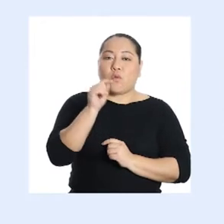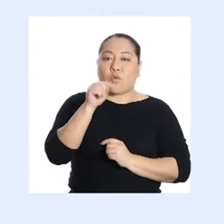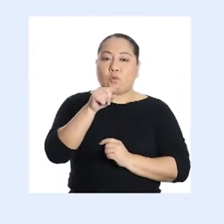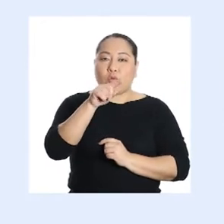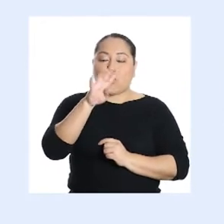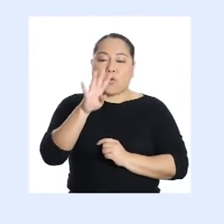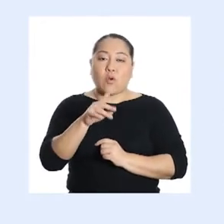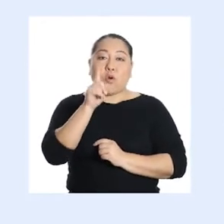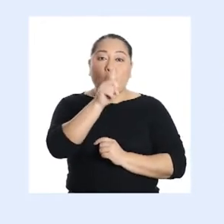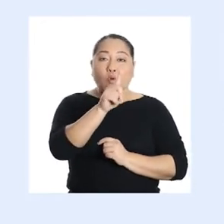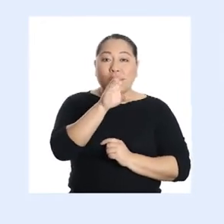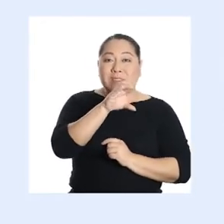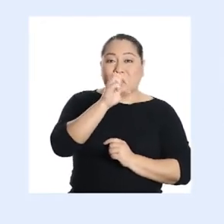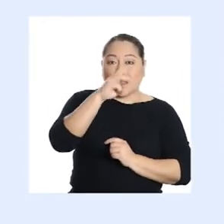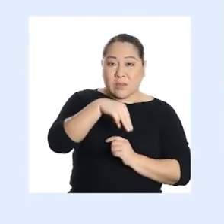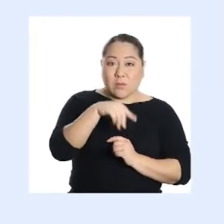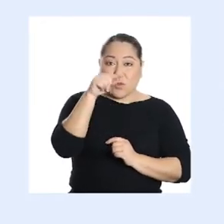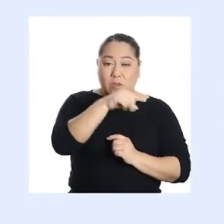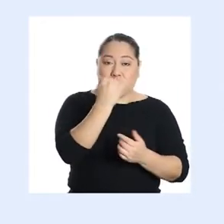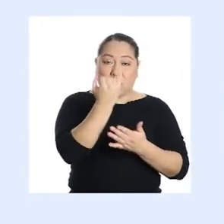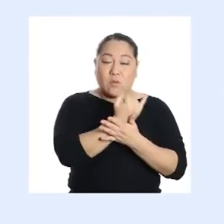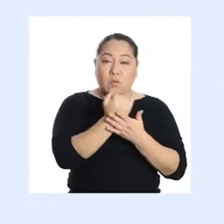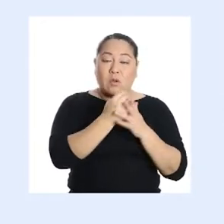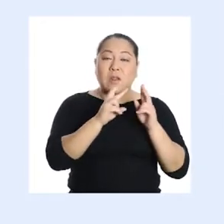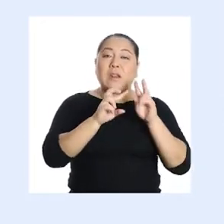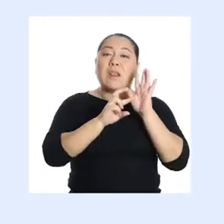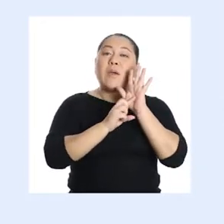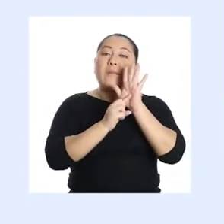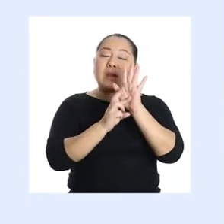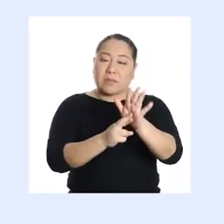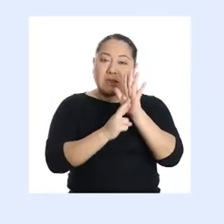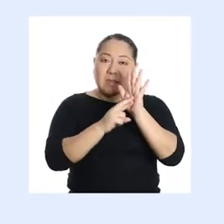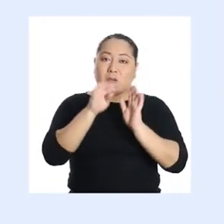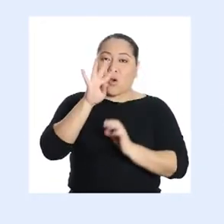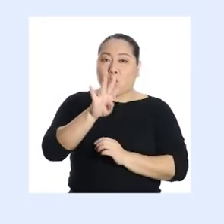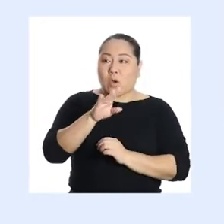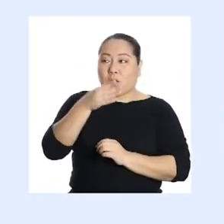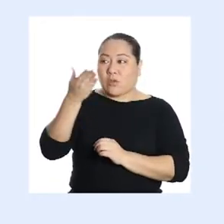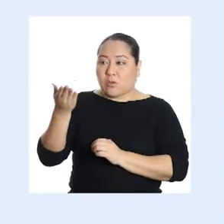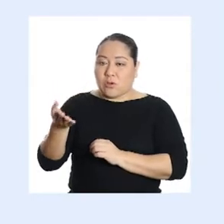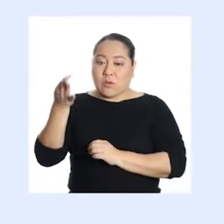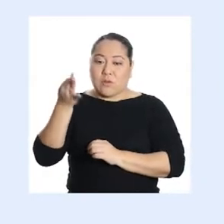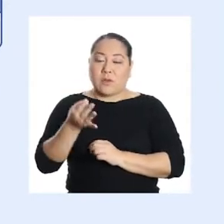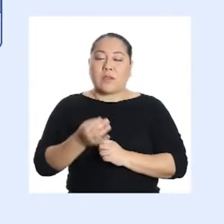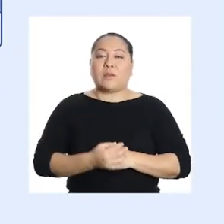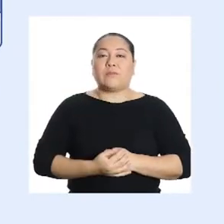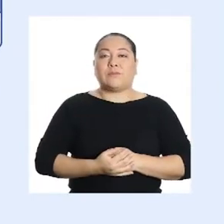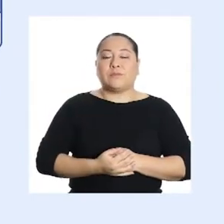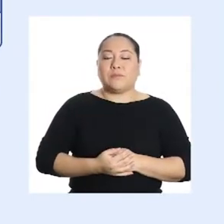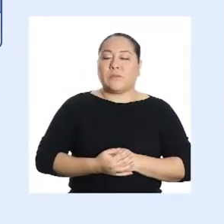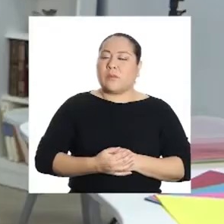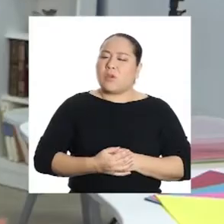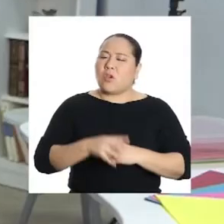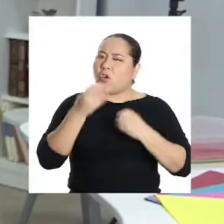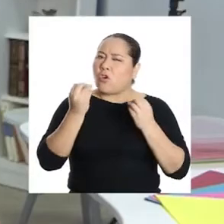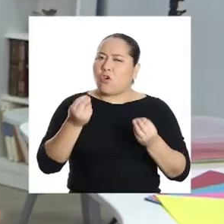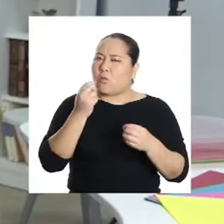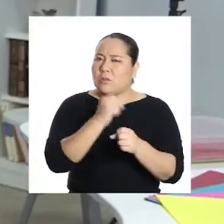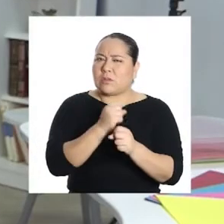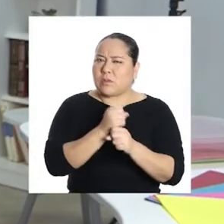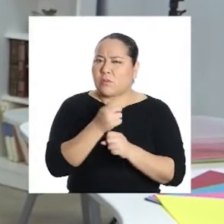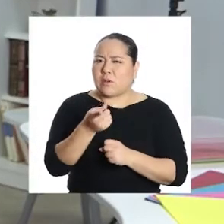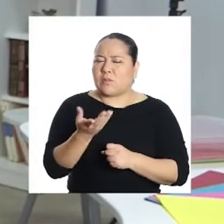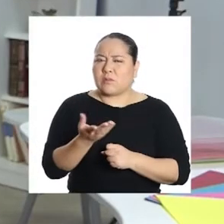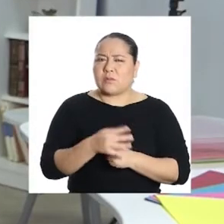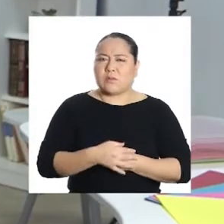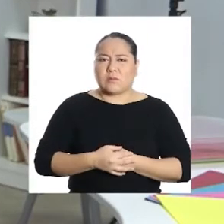Un centímetro en el dibujo representa 4 centímetros en la realidad. ¿Y cómo funciona